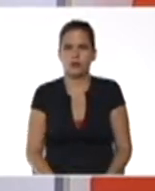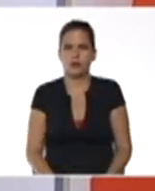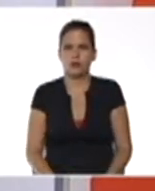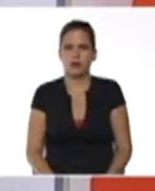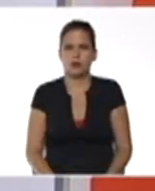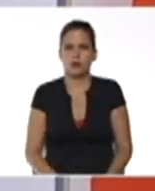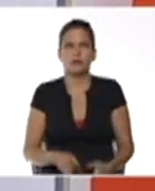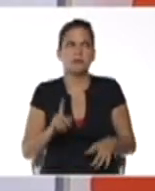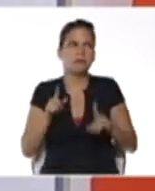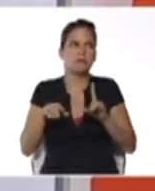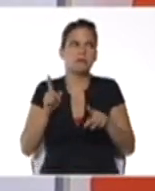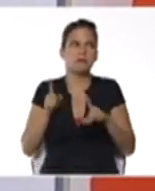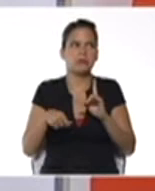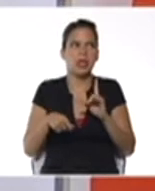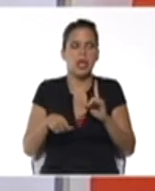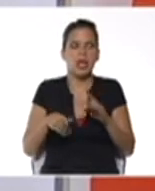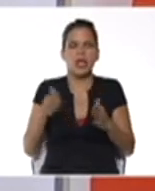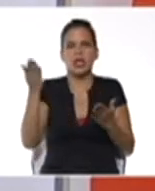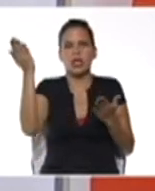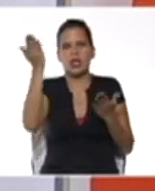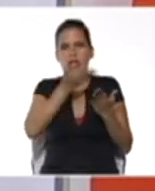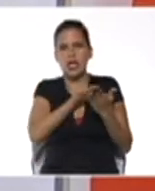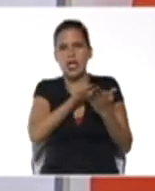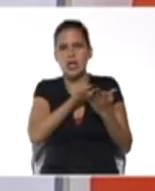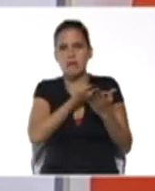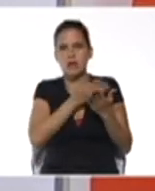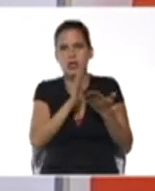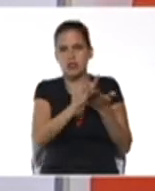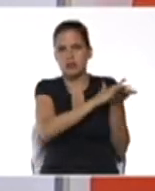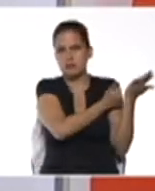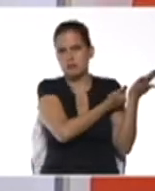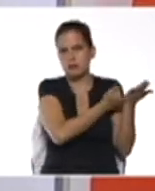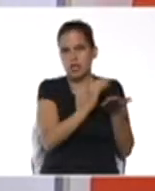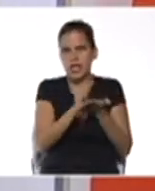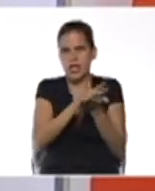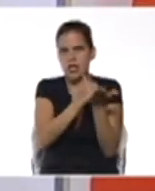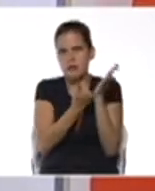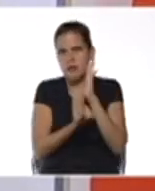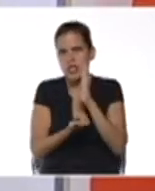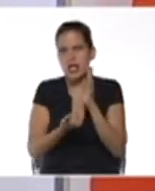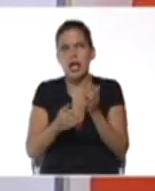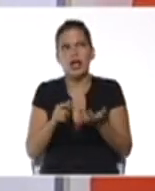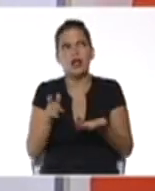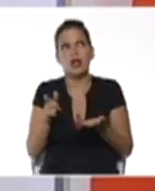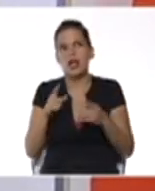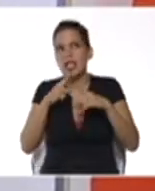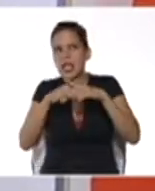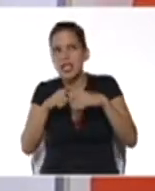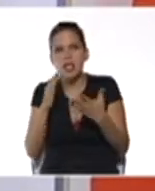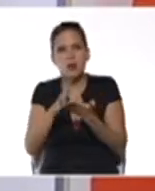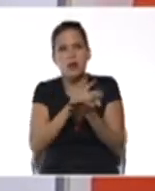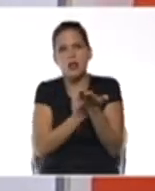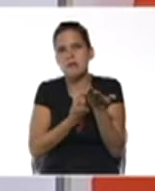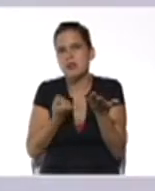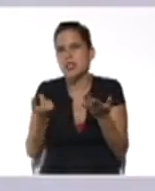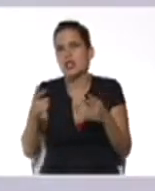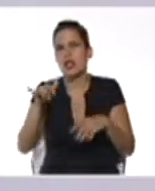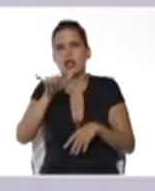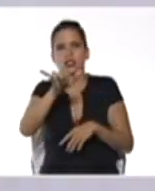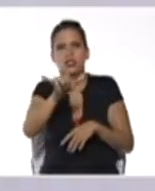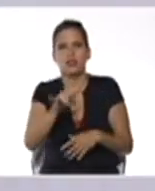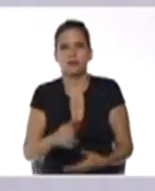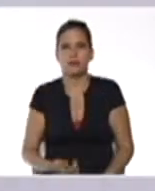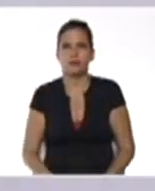convenientemente, pero para poder cancelar los coeficientes, por ejemplo, en este caso, si queremos cancelar las y,